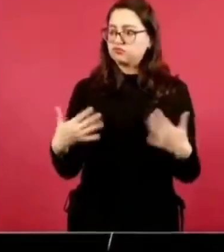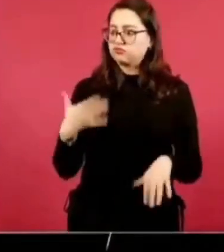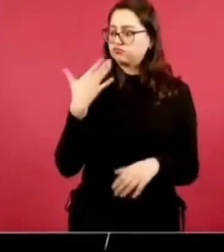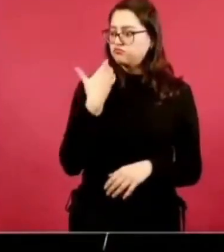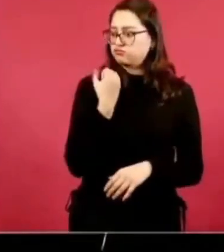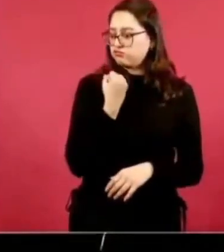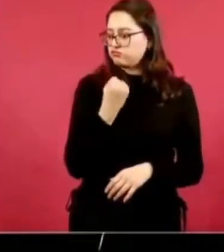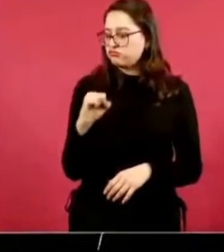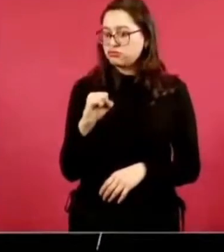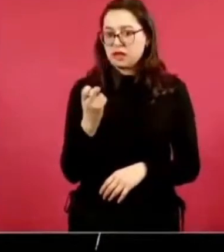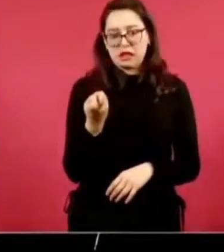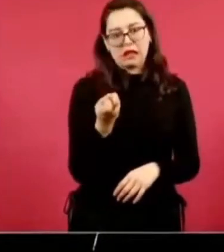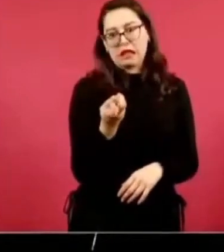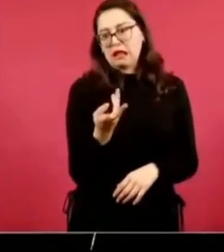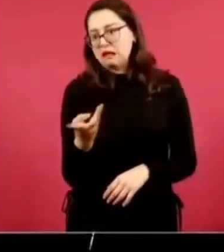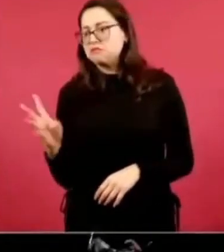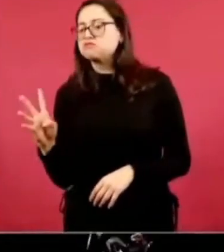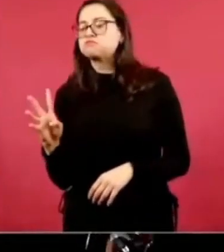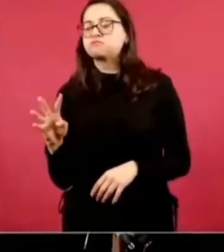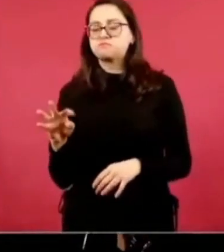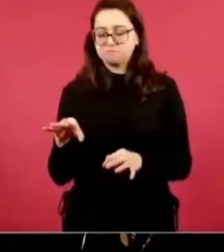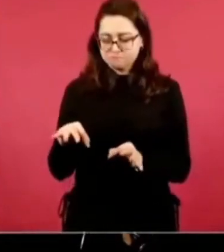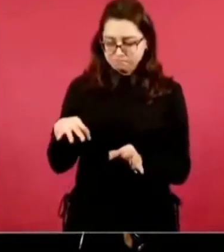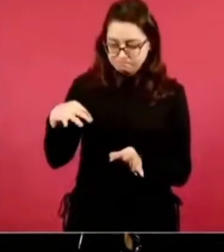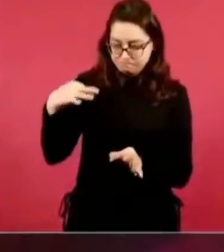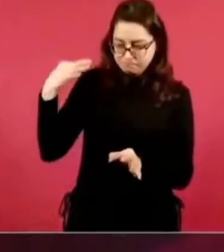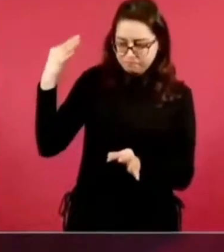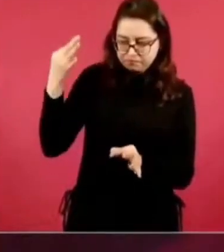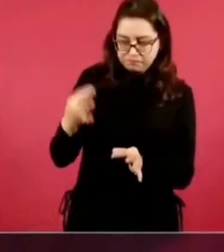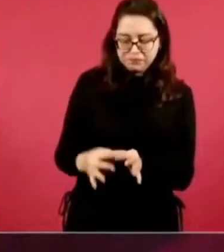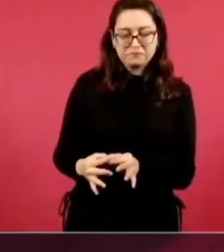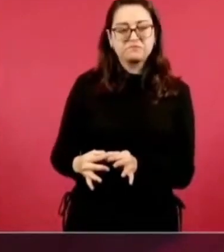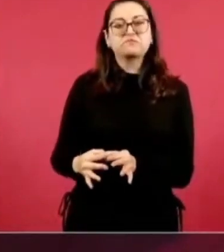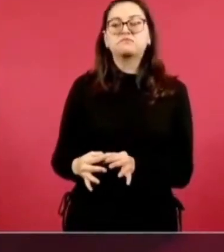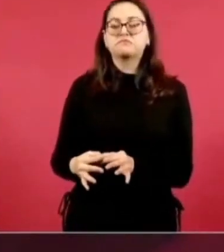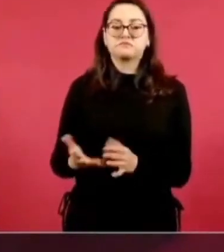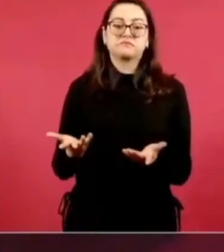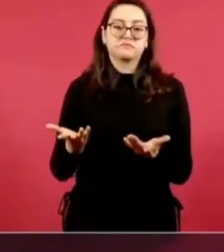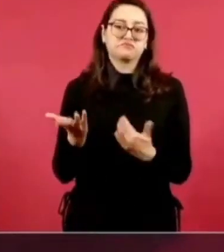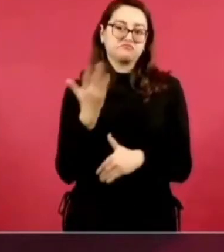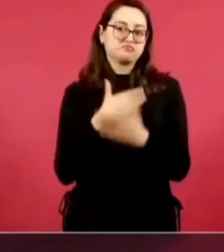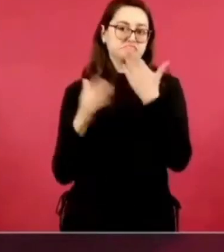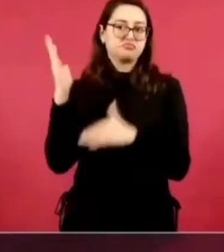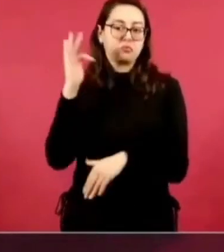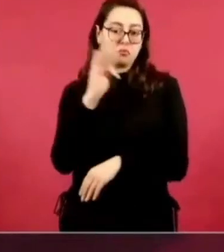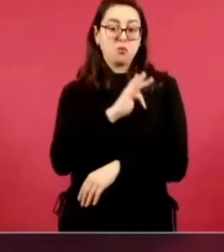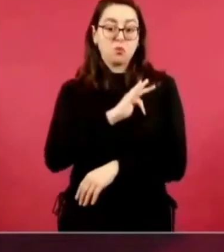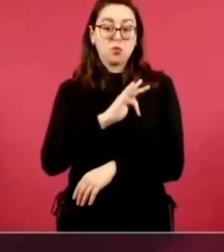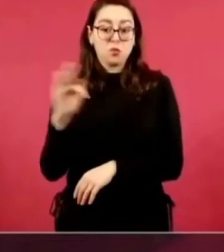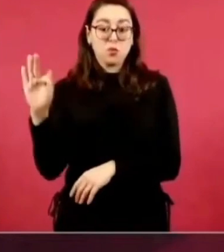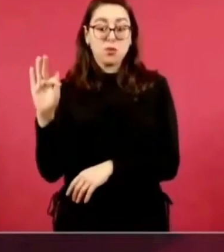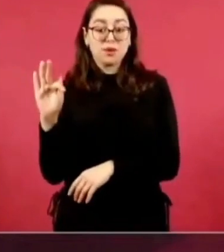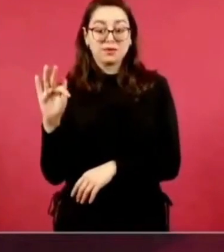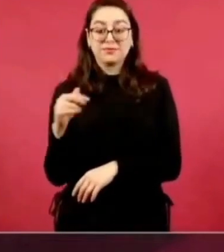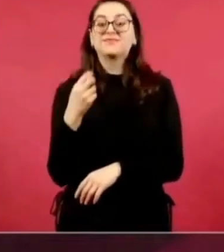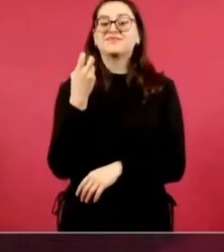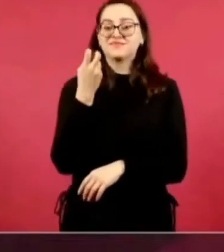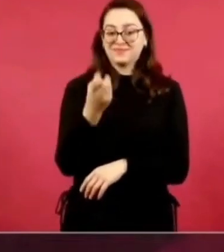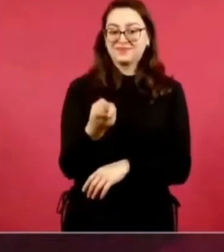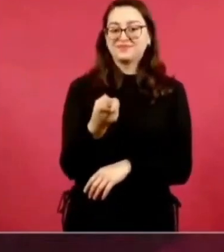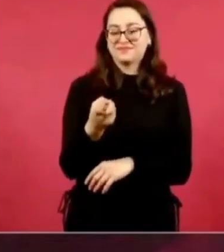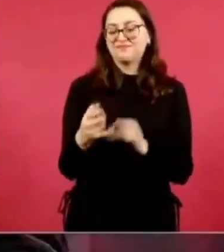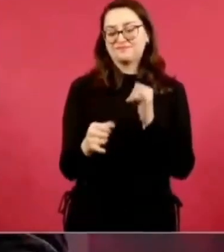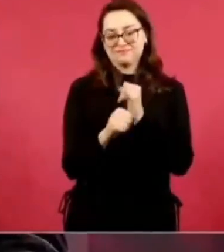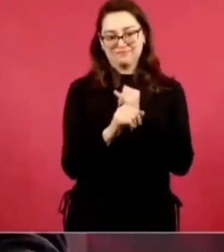trabajadores mexicanos estamos saliendo adelante. Entonces, vamos a que el